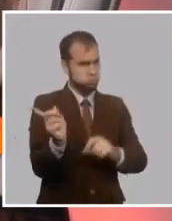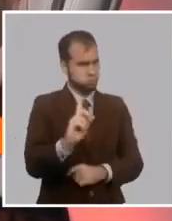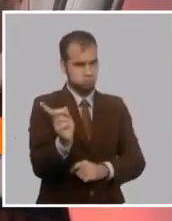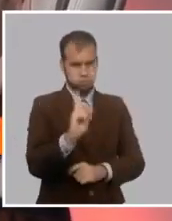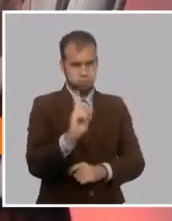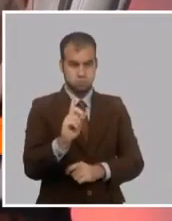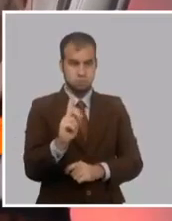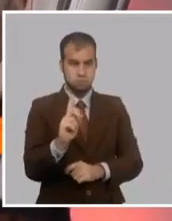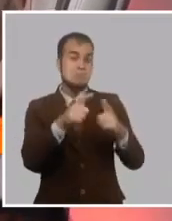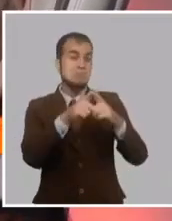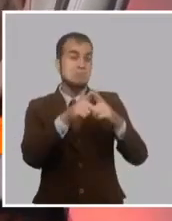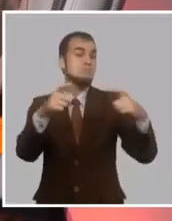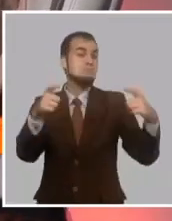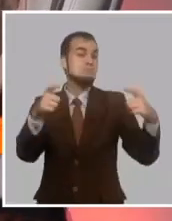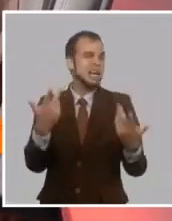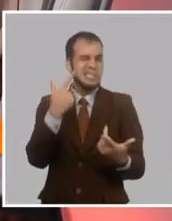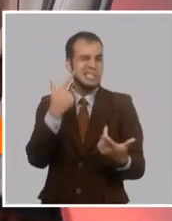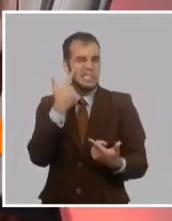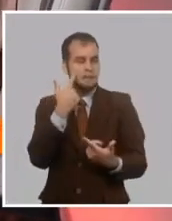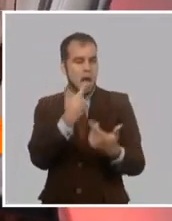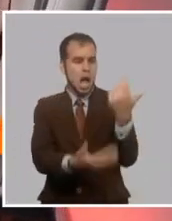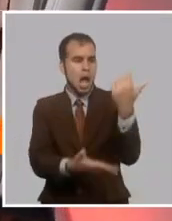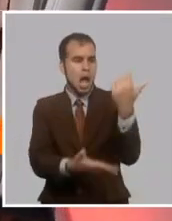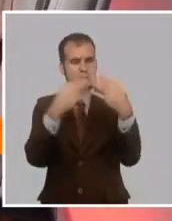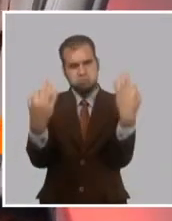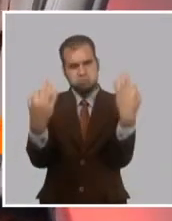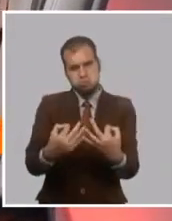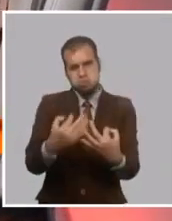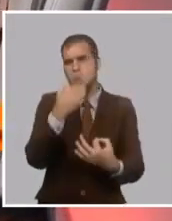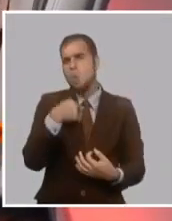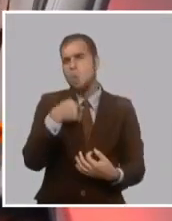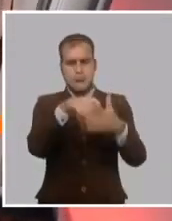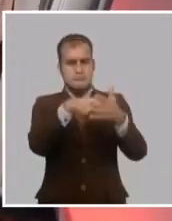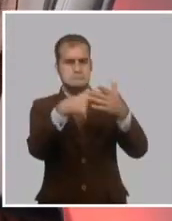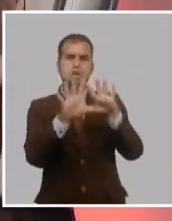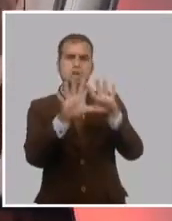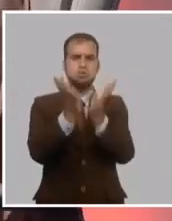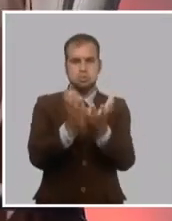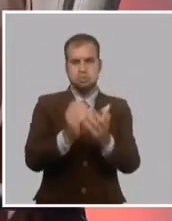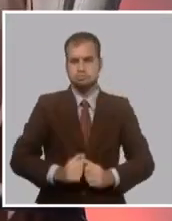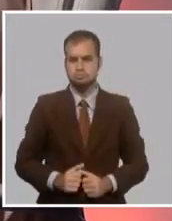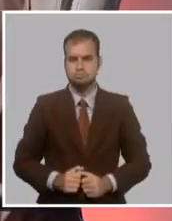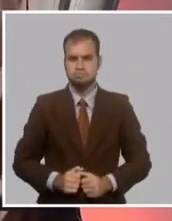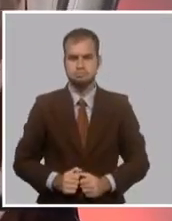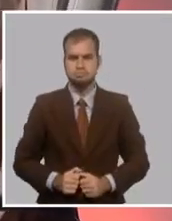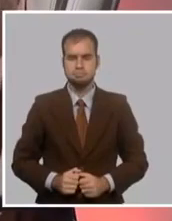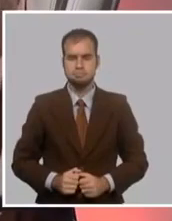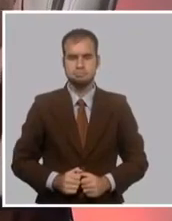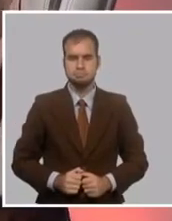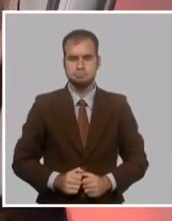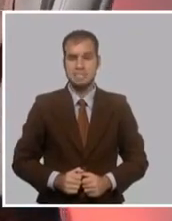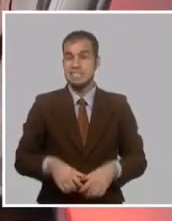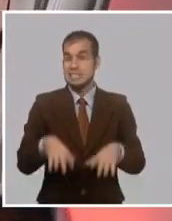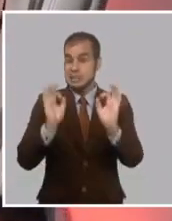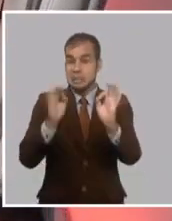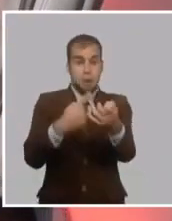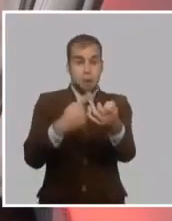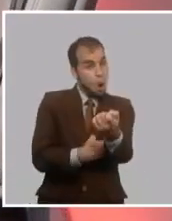en gran medida se la confía a la realidad bien conducida. Es un hombre que siempre procuro unir, porque además,